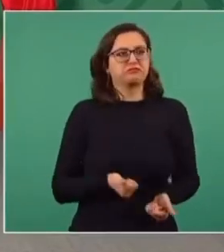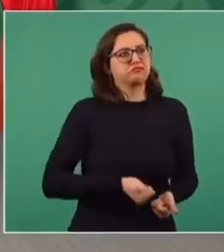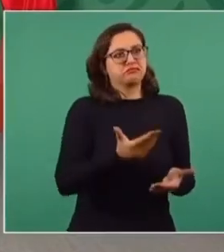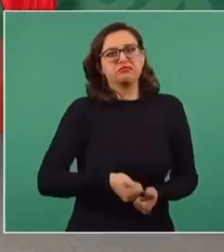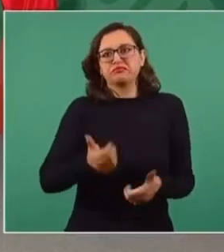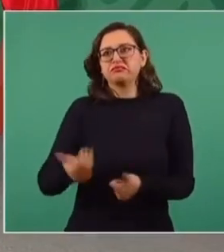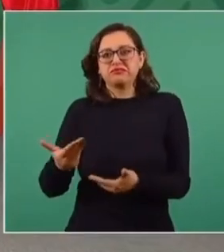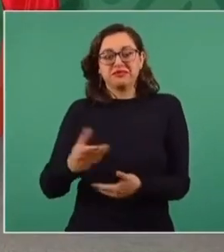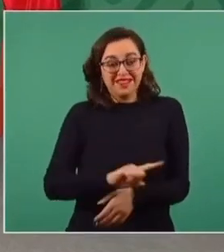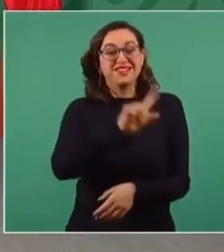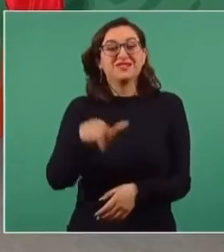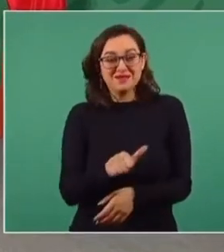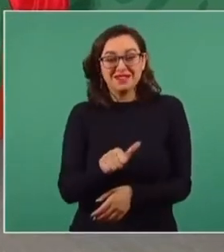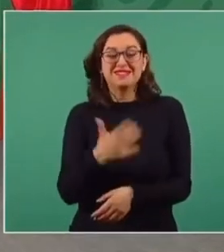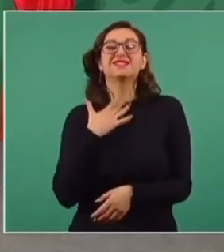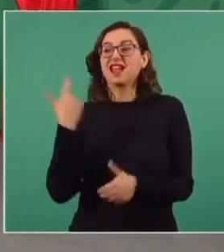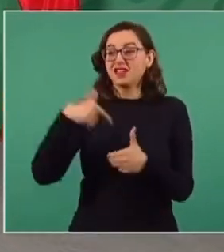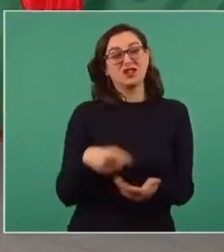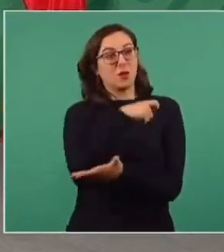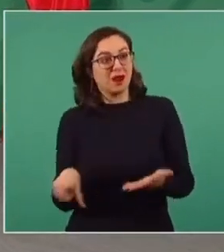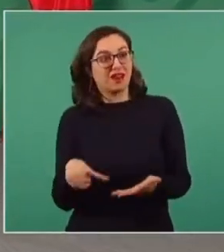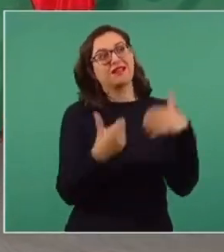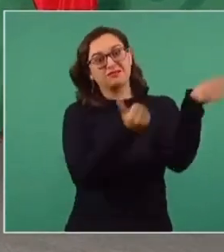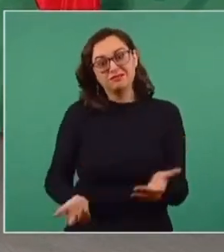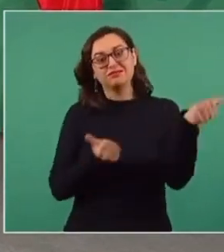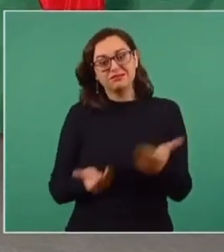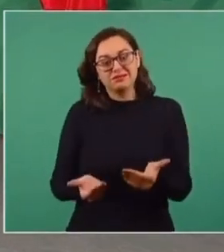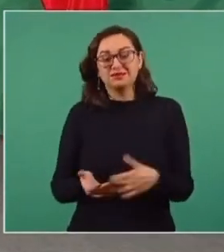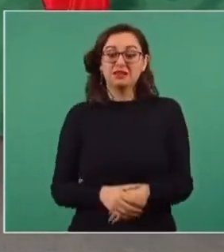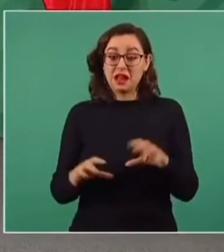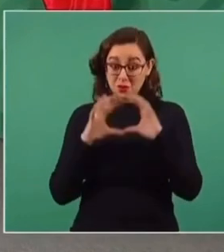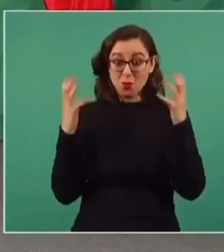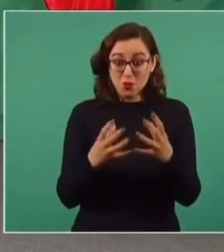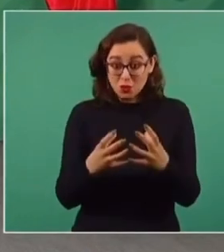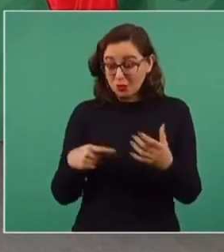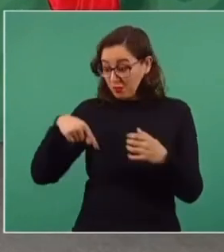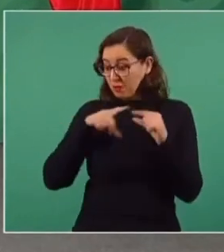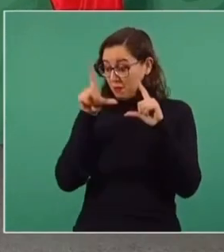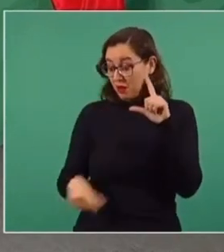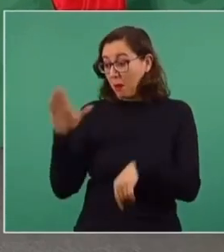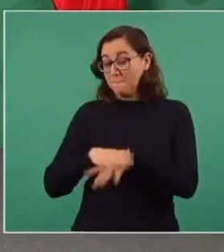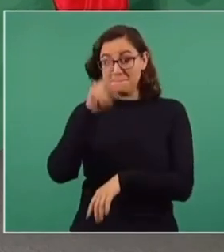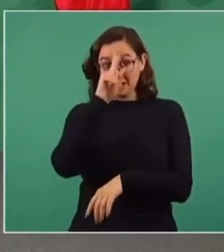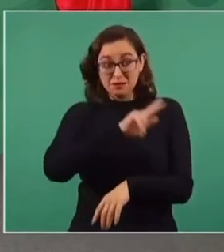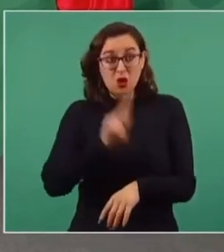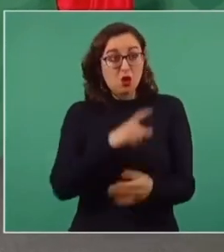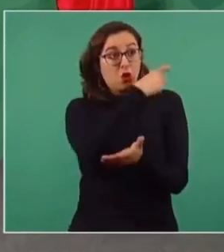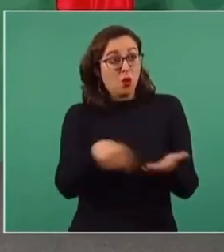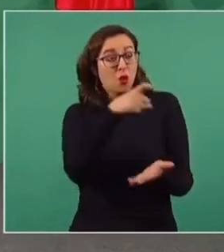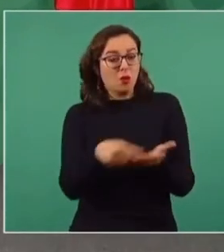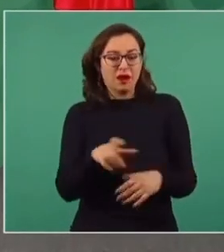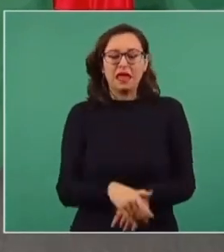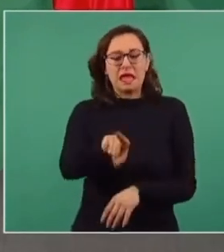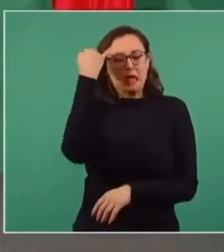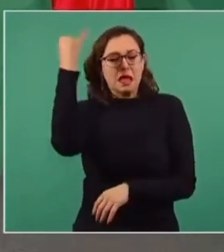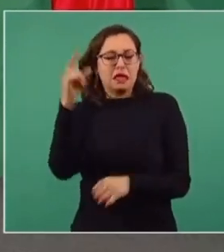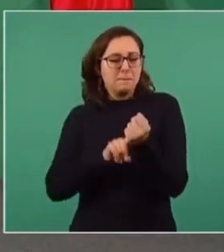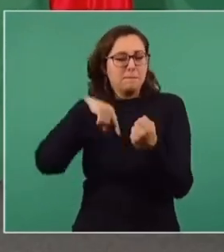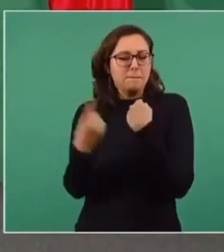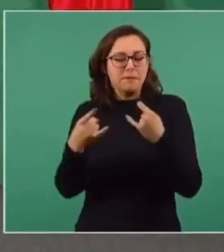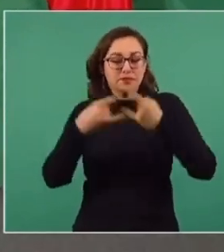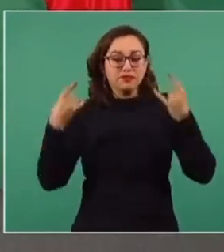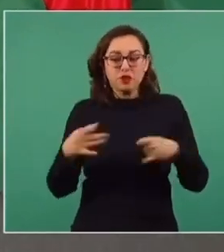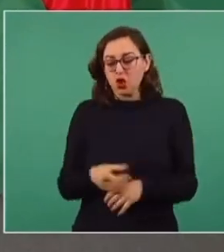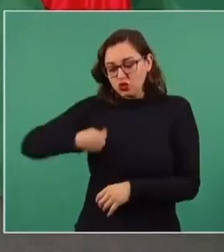Ahora somos el país petrolero en el mundo que más gasolinas compra en el extranjero. Es una paradoja. Es como si vendiéramos naranja y